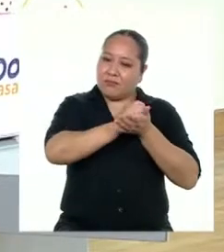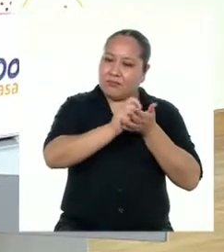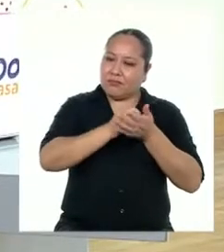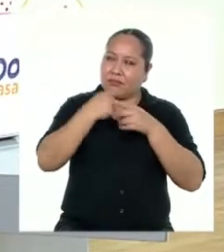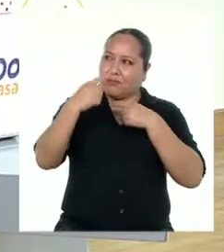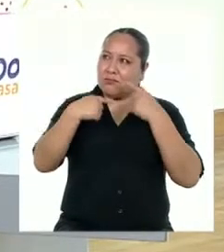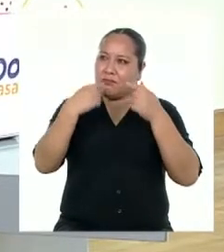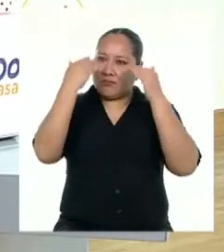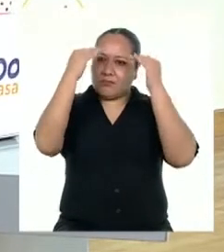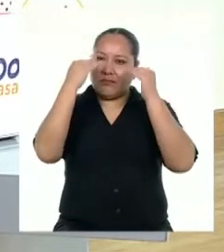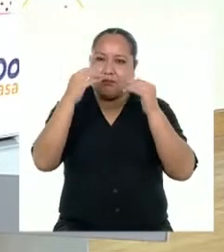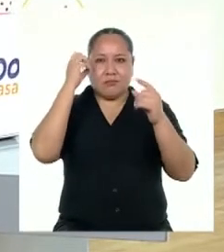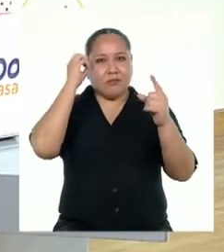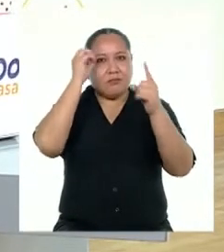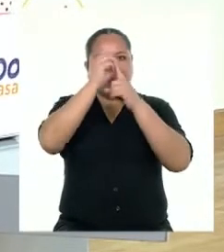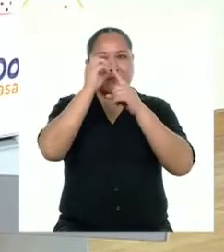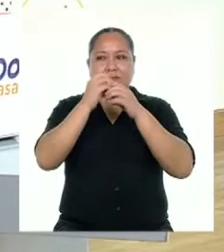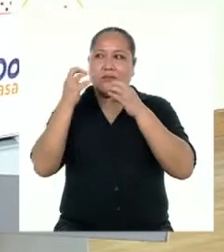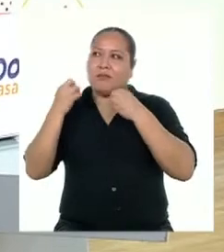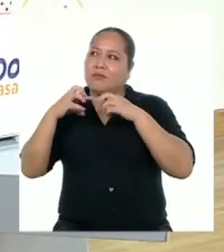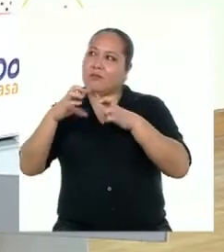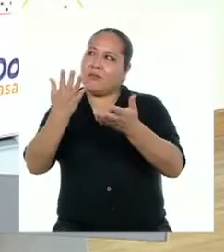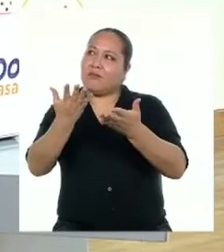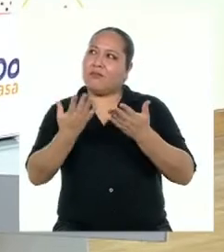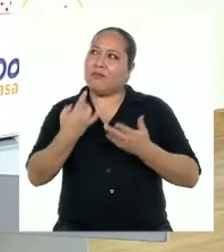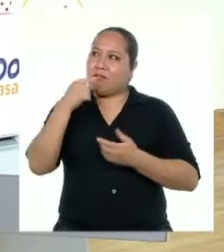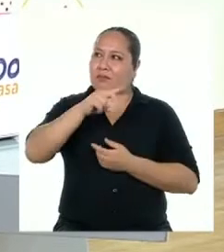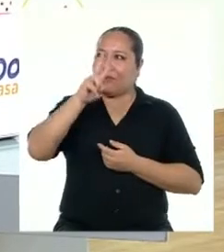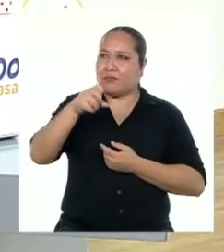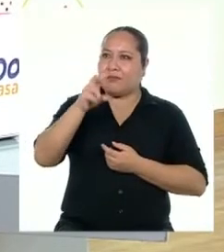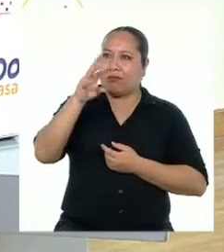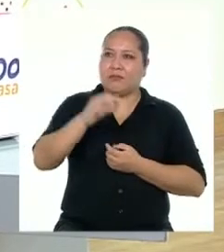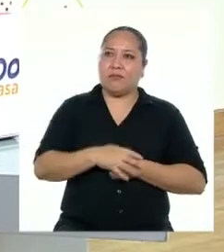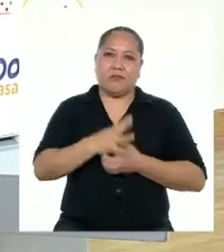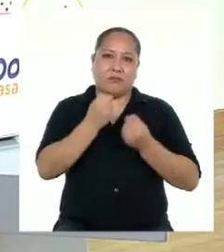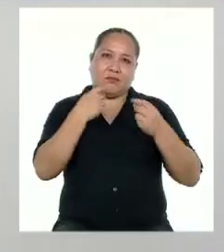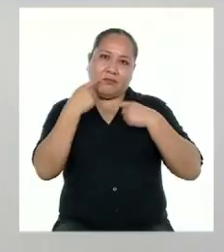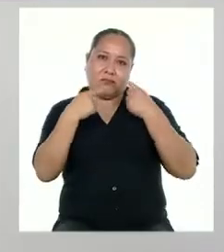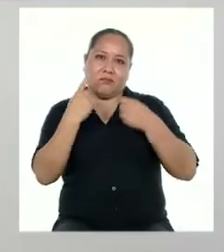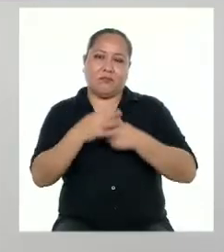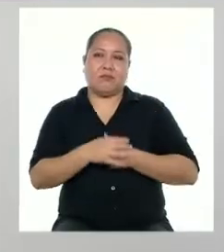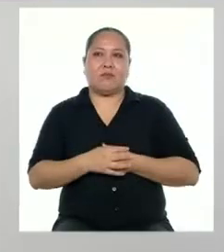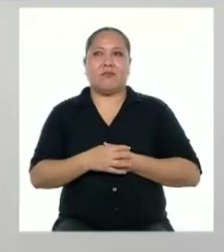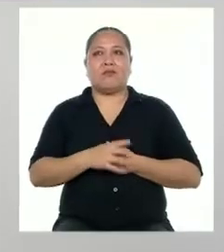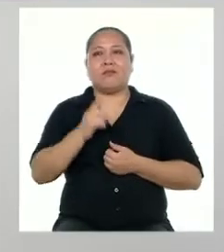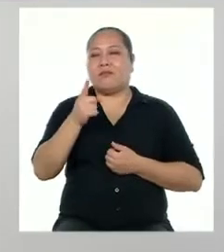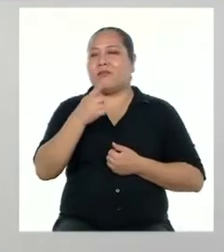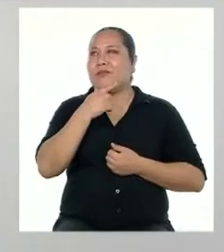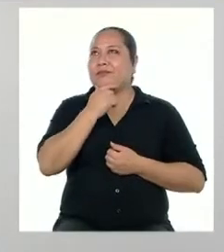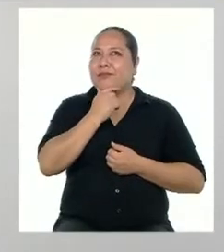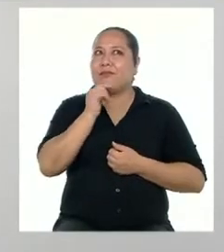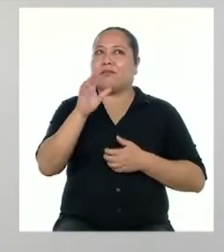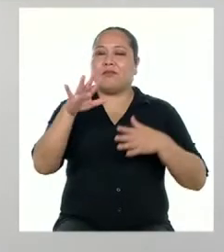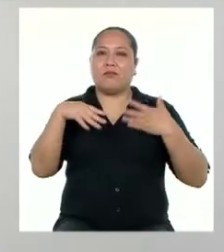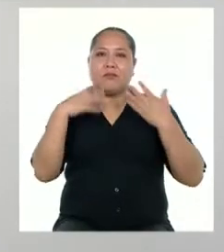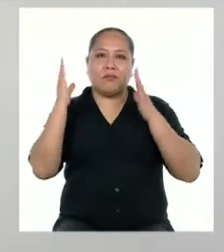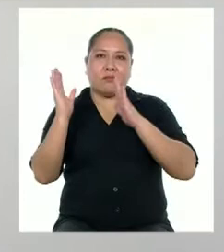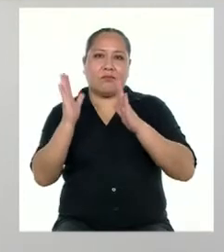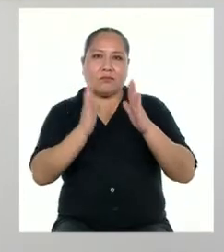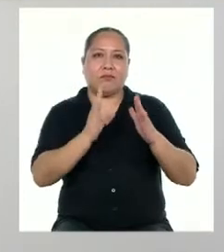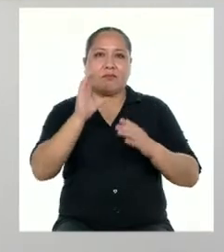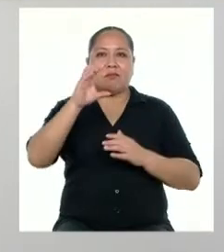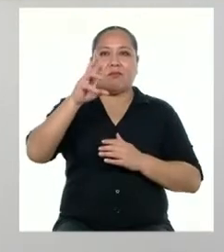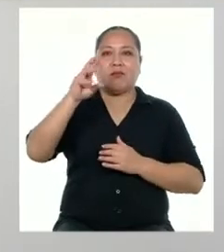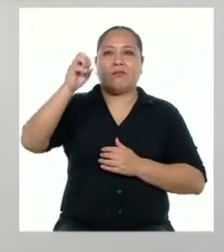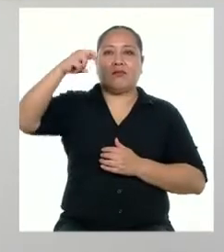nos cuente todos los retos y oportunidades que nos dejó este 2020. ¡Hay mucho que contar! En ese caso, podemos elaborar